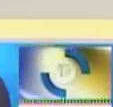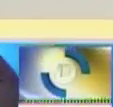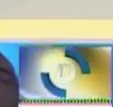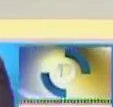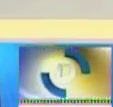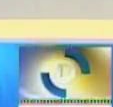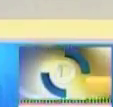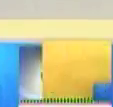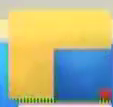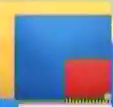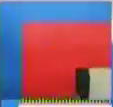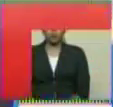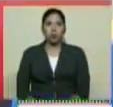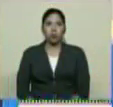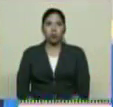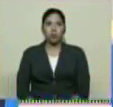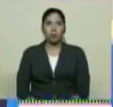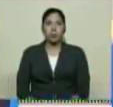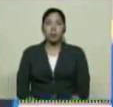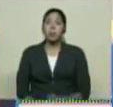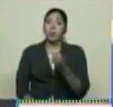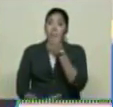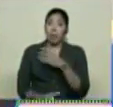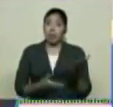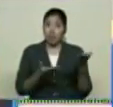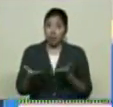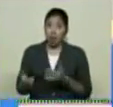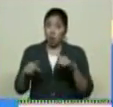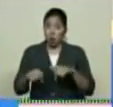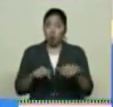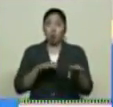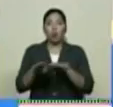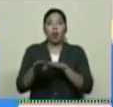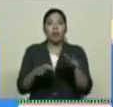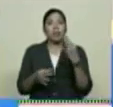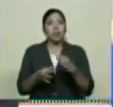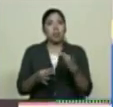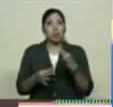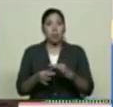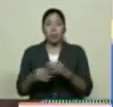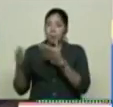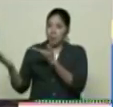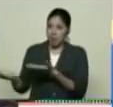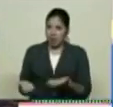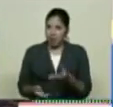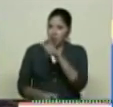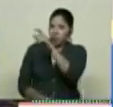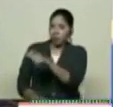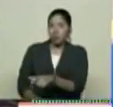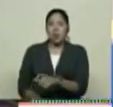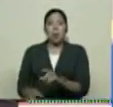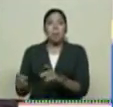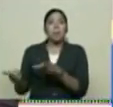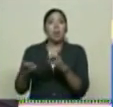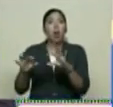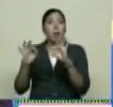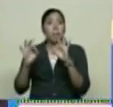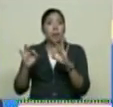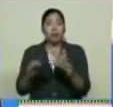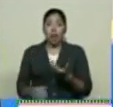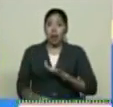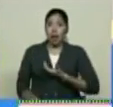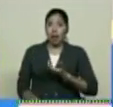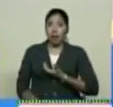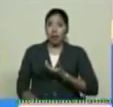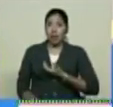bienvenida hoy, este día jueves de septiembre Al alcalde del municipio Andrés Bello del estado de Mérida, Ramón Rodríguez